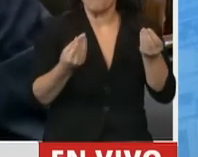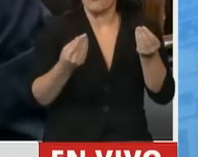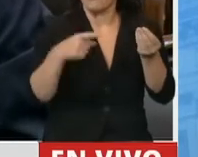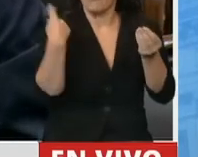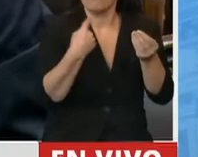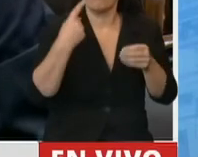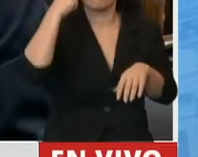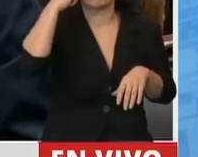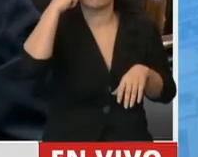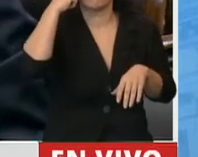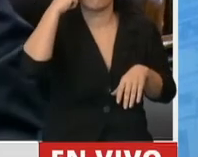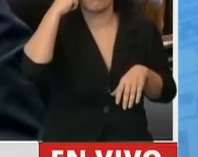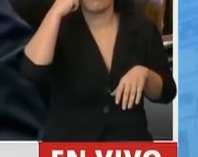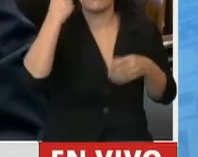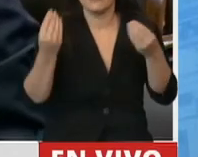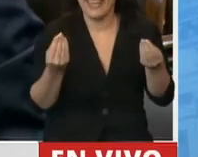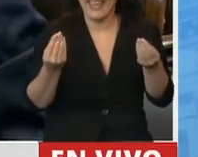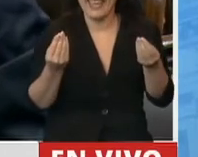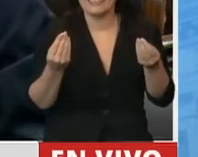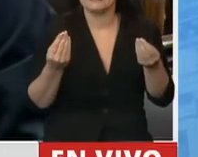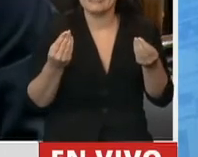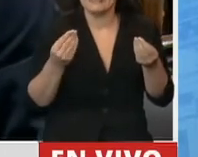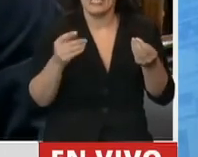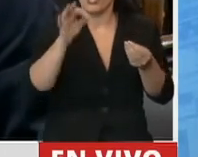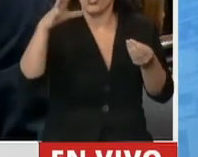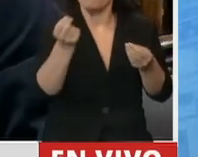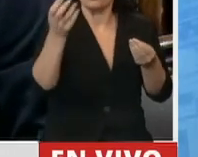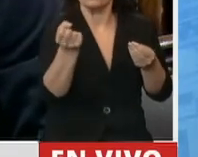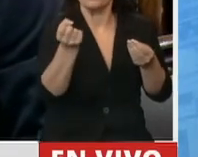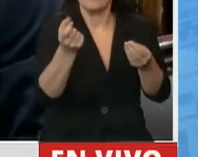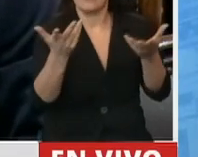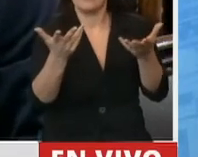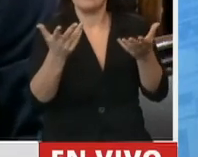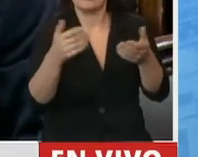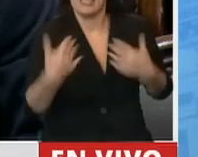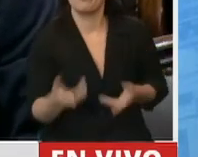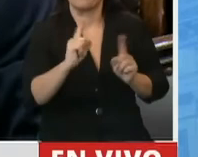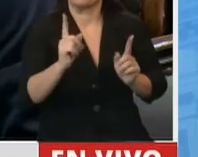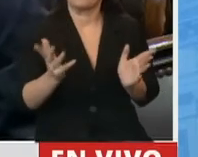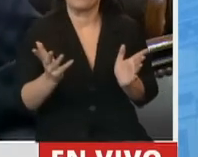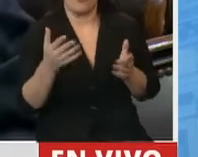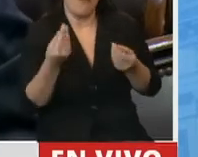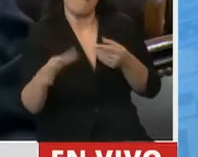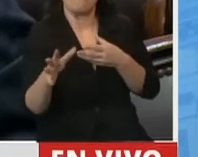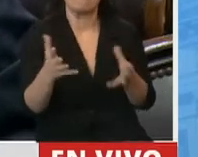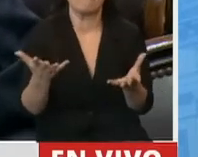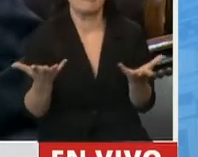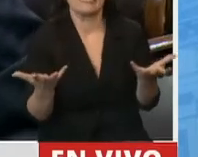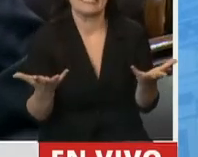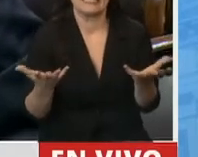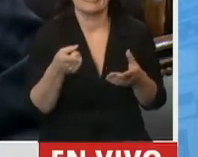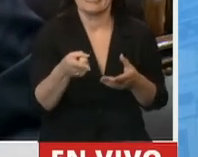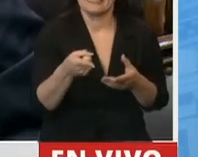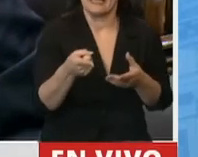creemos que estamos perdiendo oportunidades importantes a la hora de incorporar